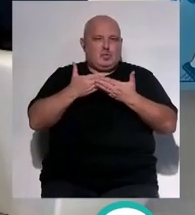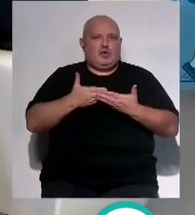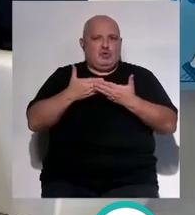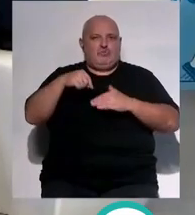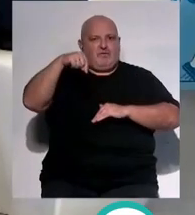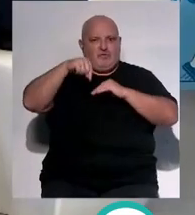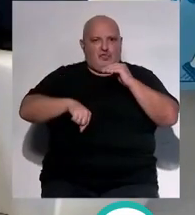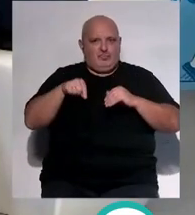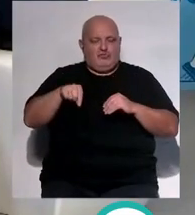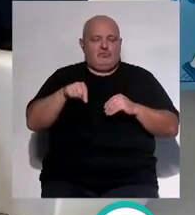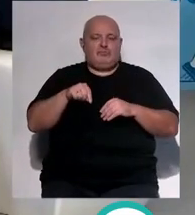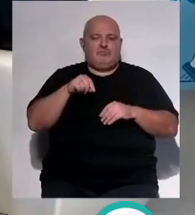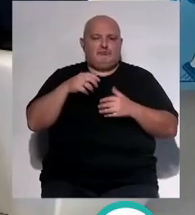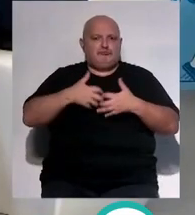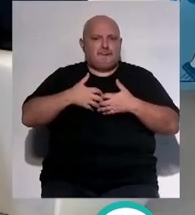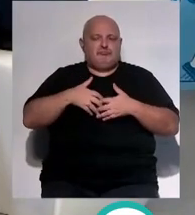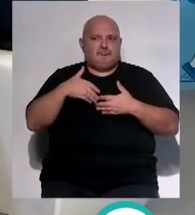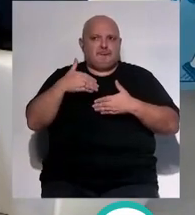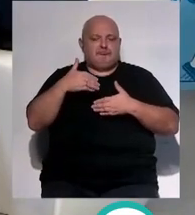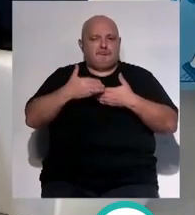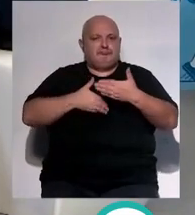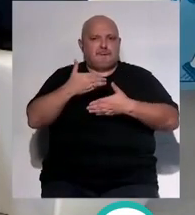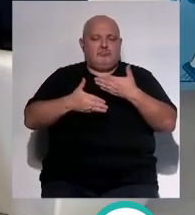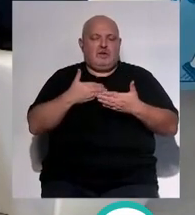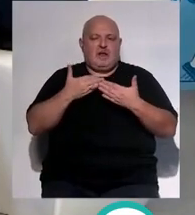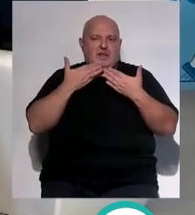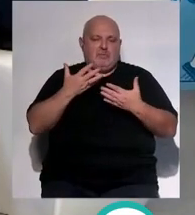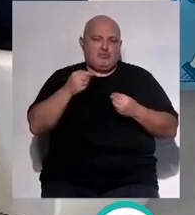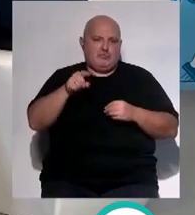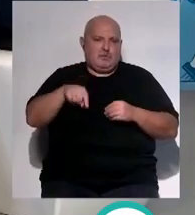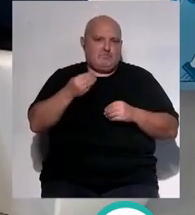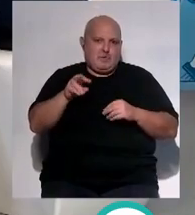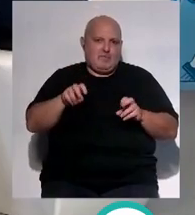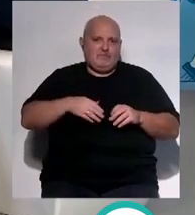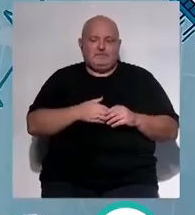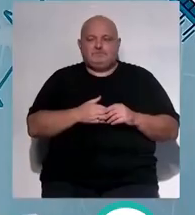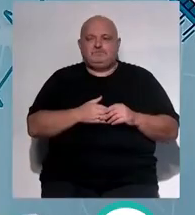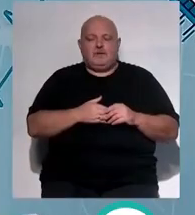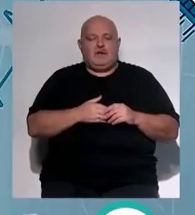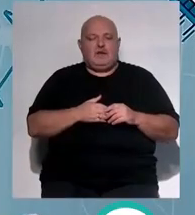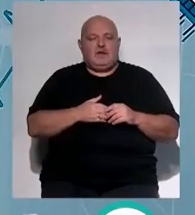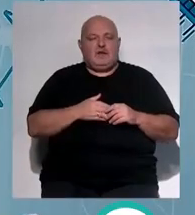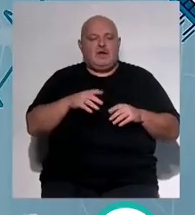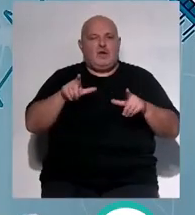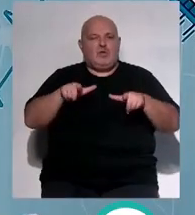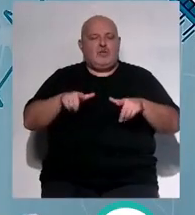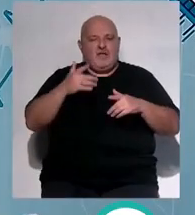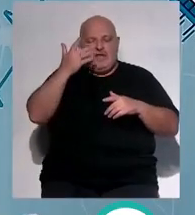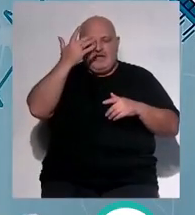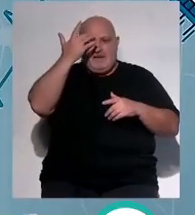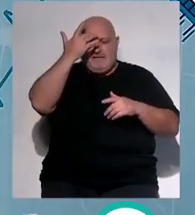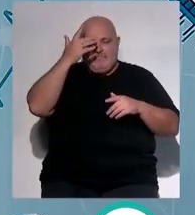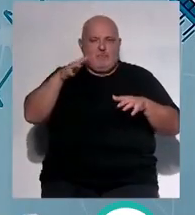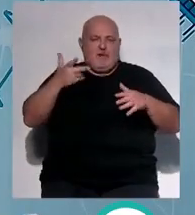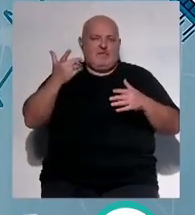que está funcionando muy bien y los pacientes están agradeciendo mucho también ese servicio esa unidad de vértigo